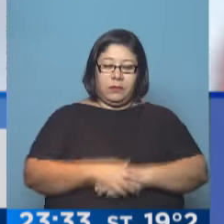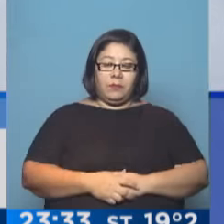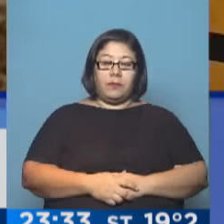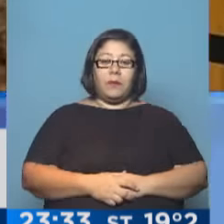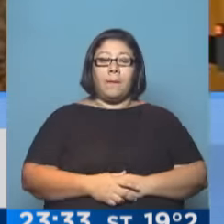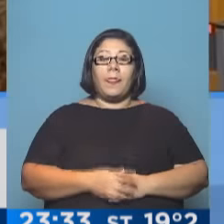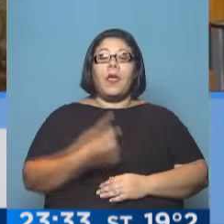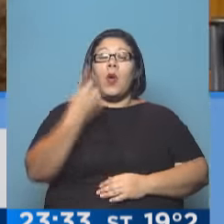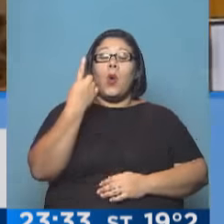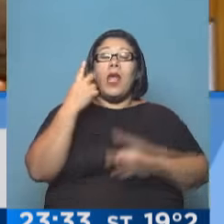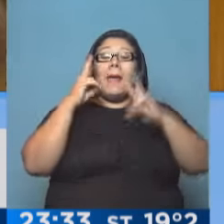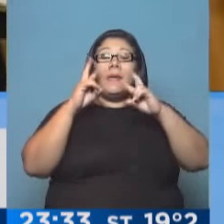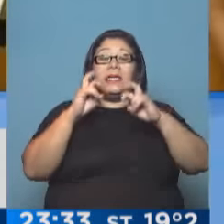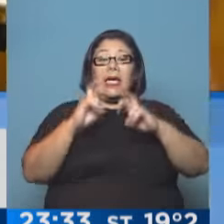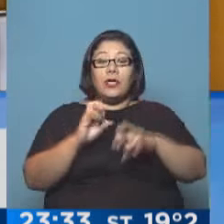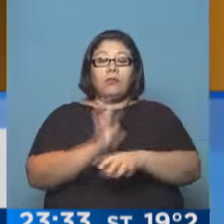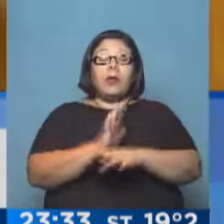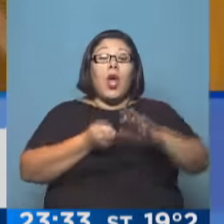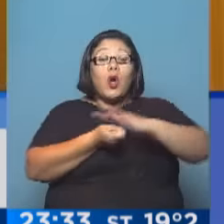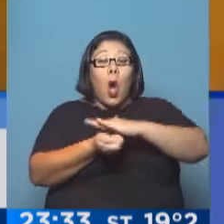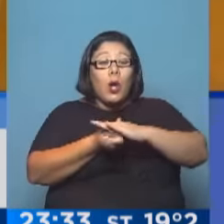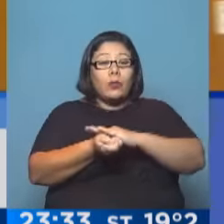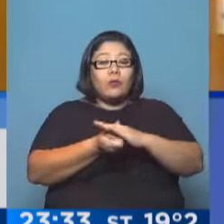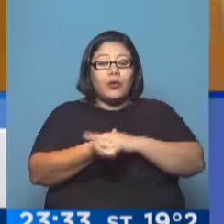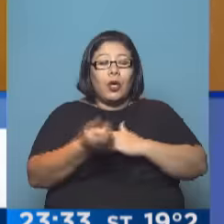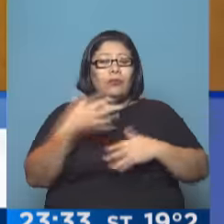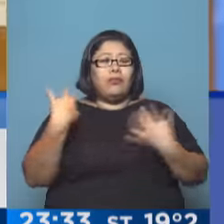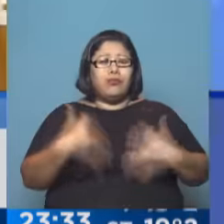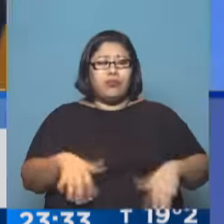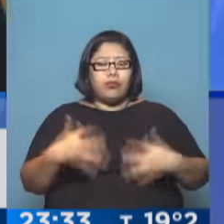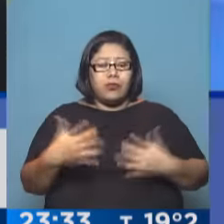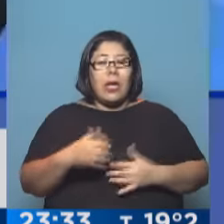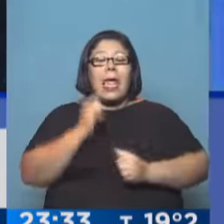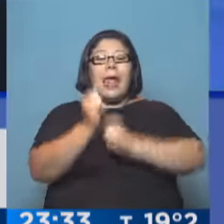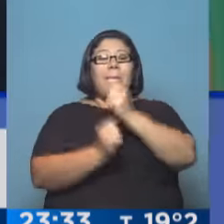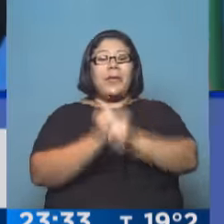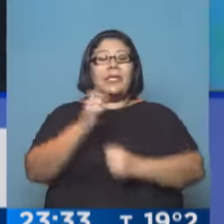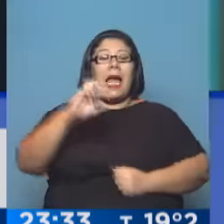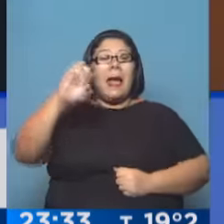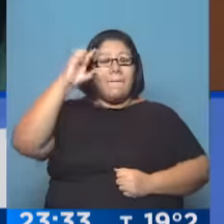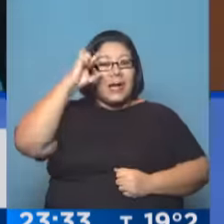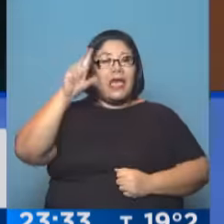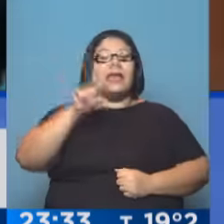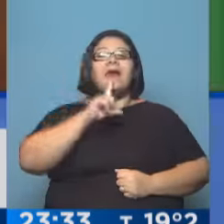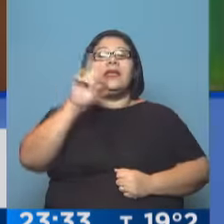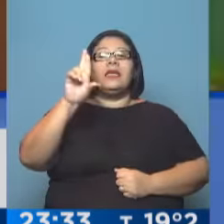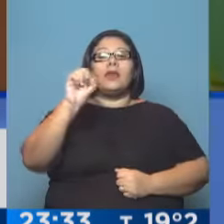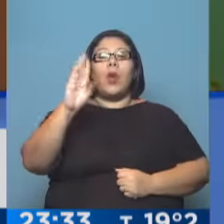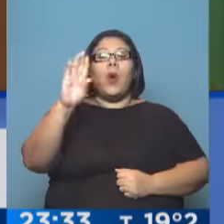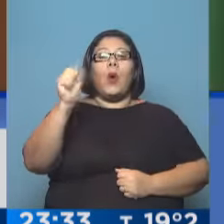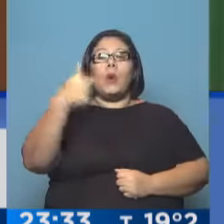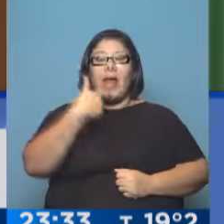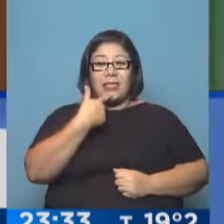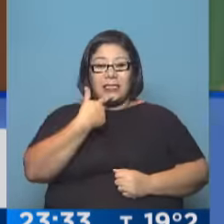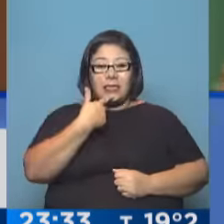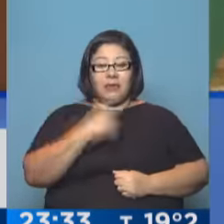una operación de corrupción muy masiva alrededor de la empresa Petrobras, que la empresa más grande de Brasil, y que involucra a algunas